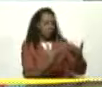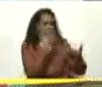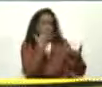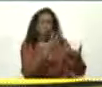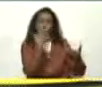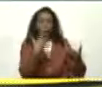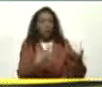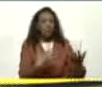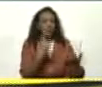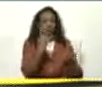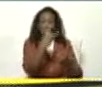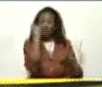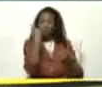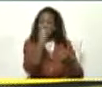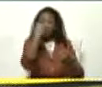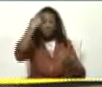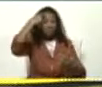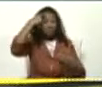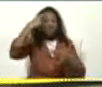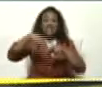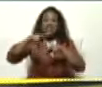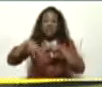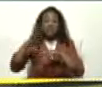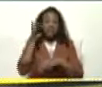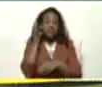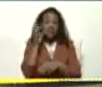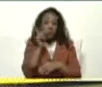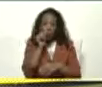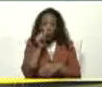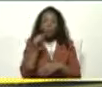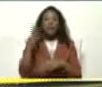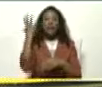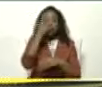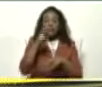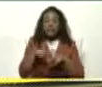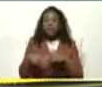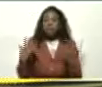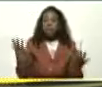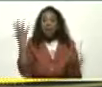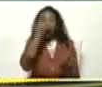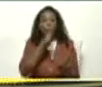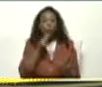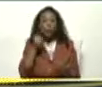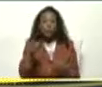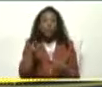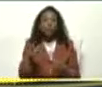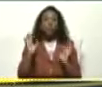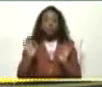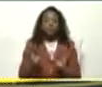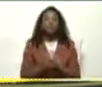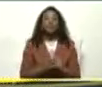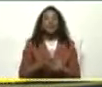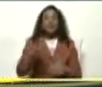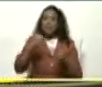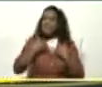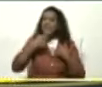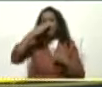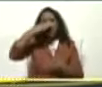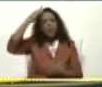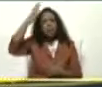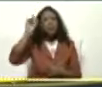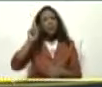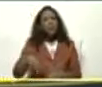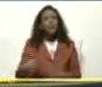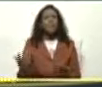Indebidas En la mente De los niños De las niñas De la juventud Y de nosotros También